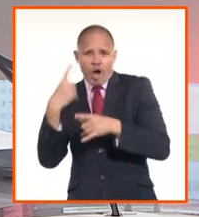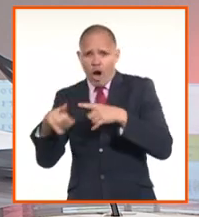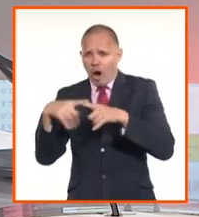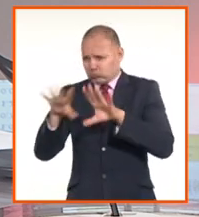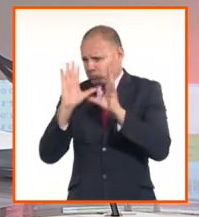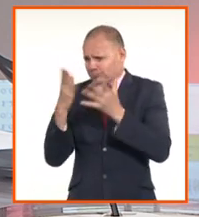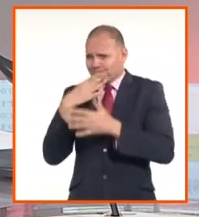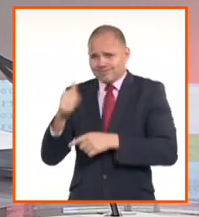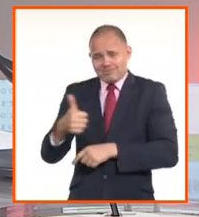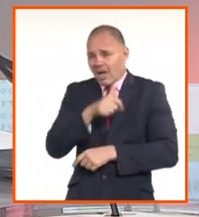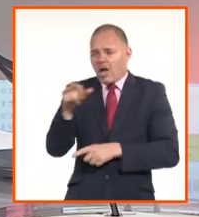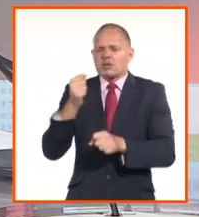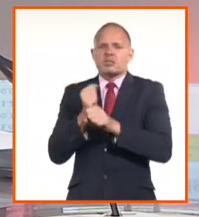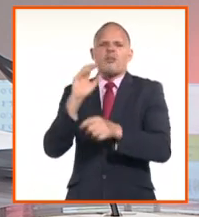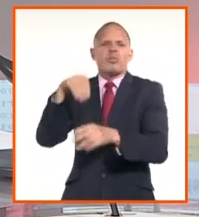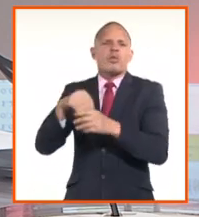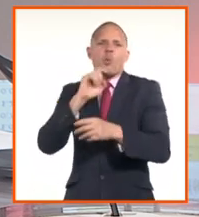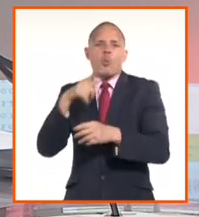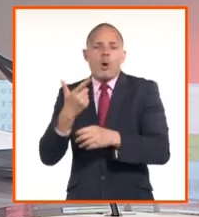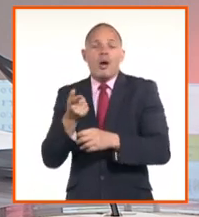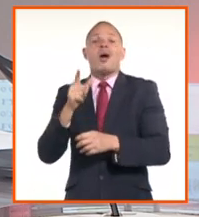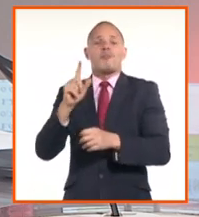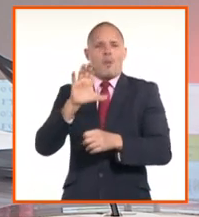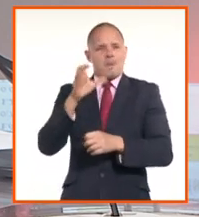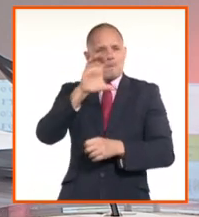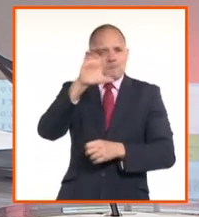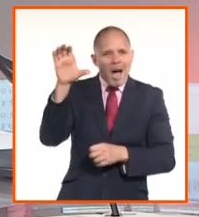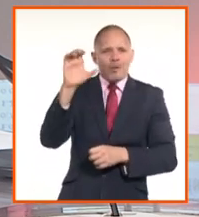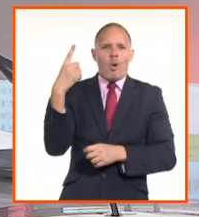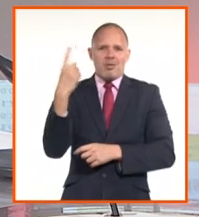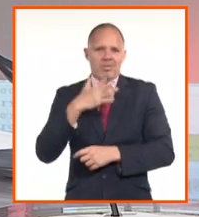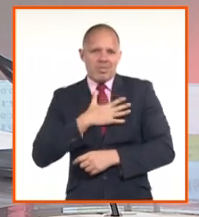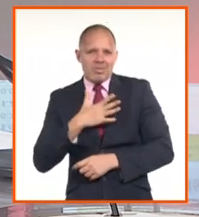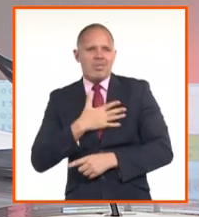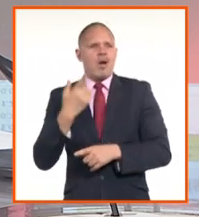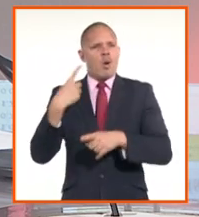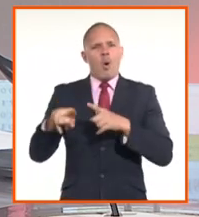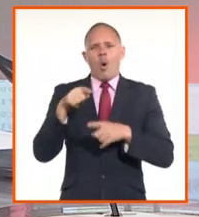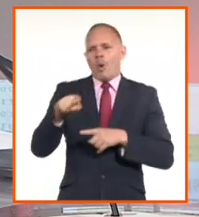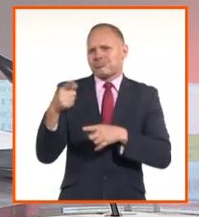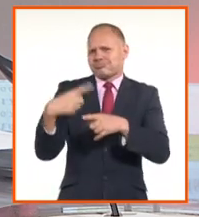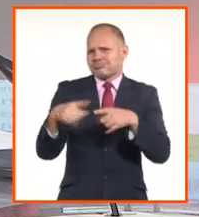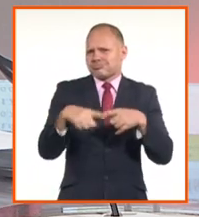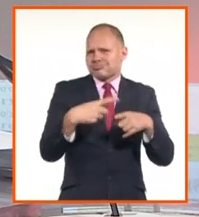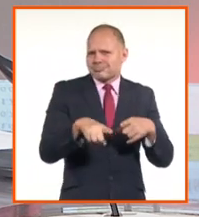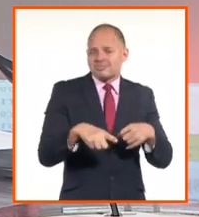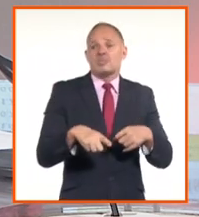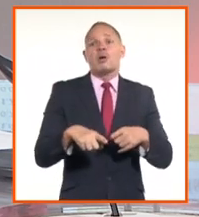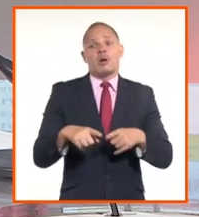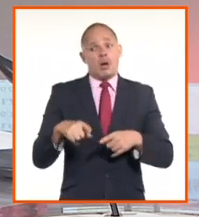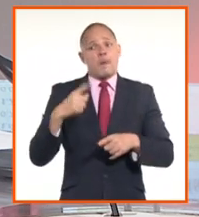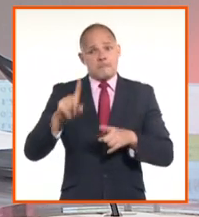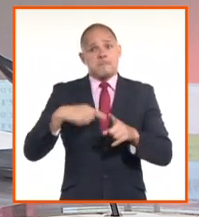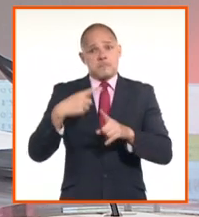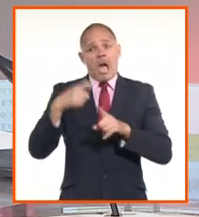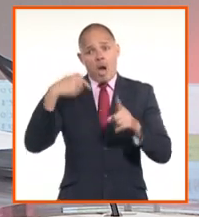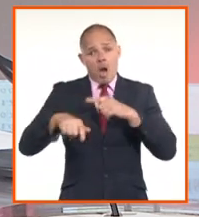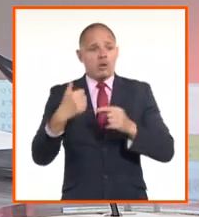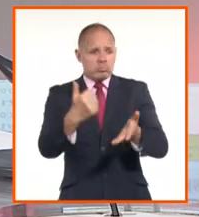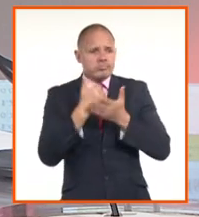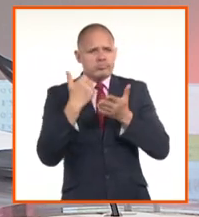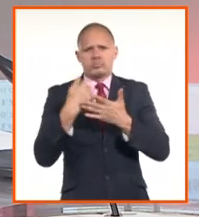compañeros del MED, jóvenes muy preparados, con mucho entusiasmo en llevar adelante esta tarea. Y, por supuesto, el apoyo también que tuvimos de otros